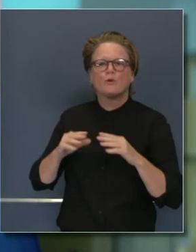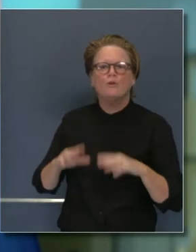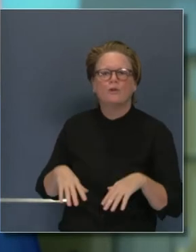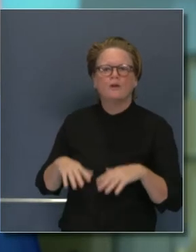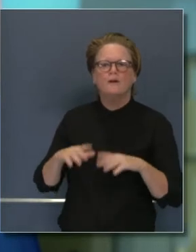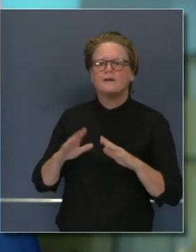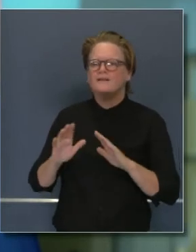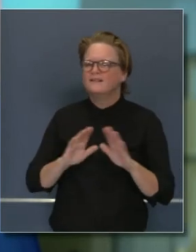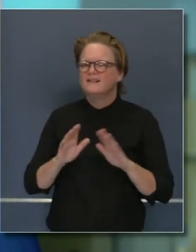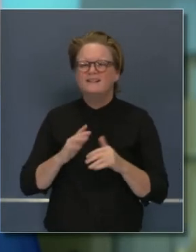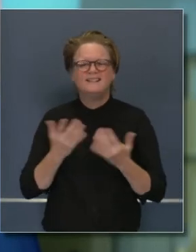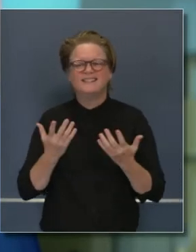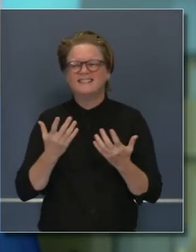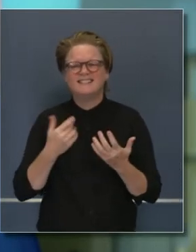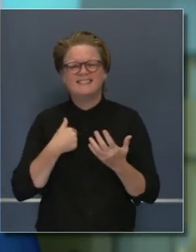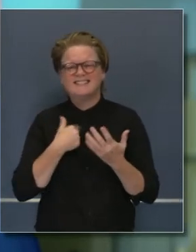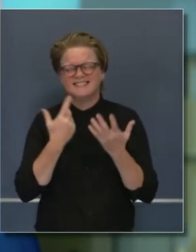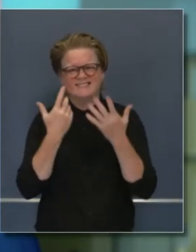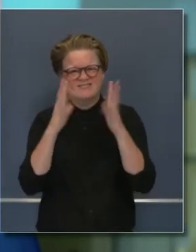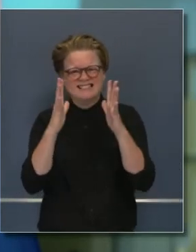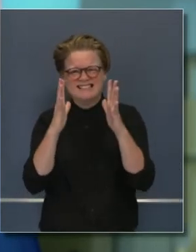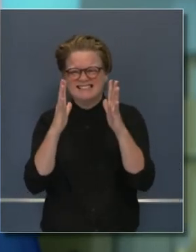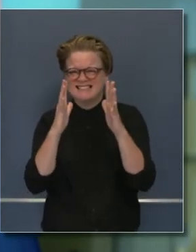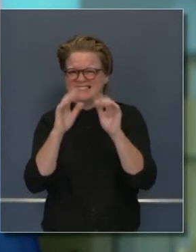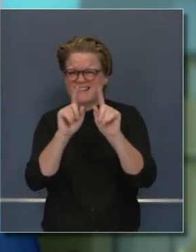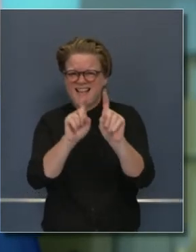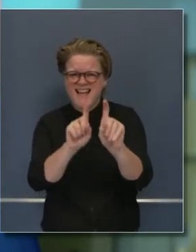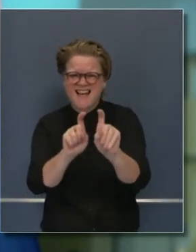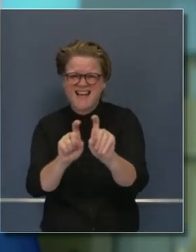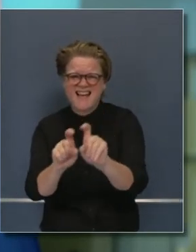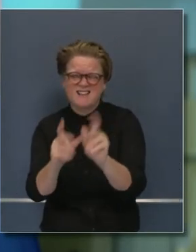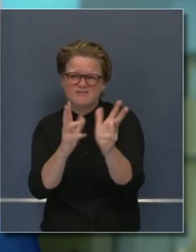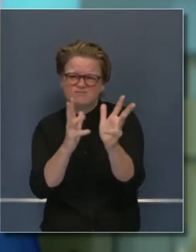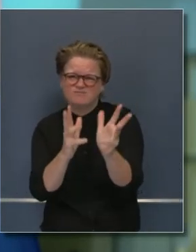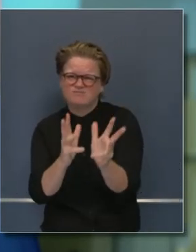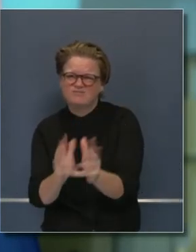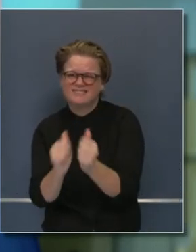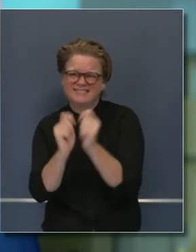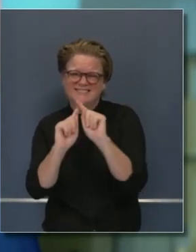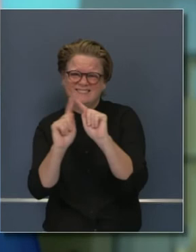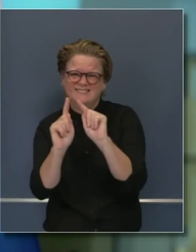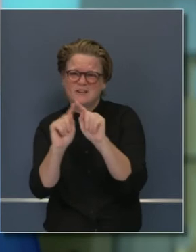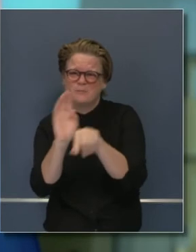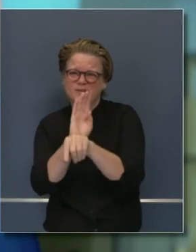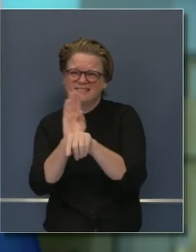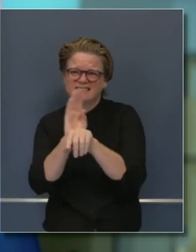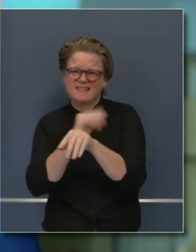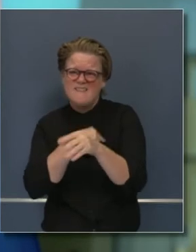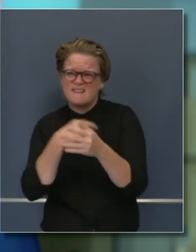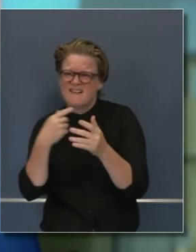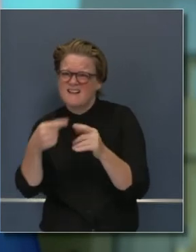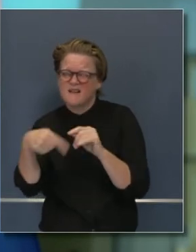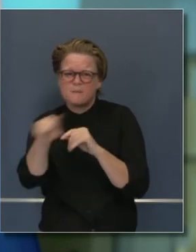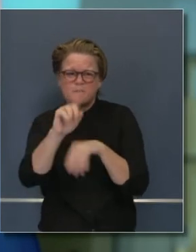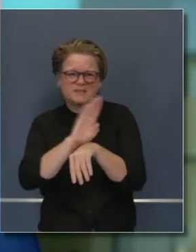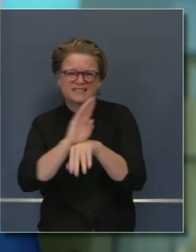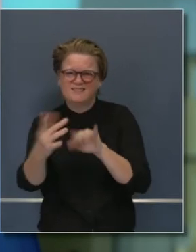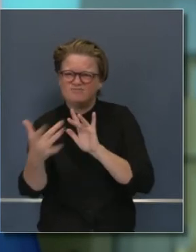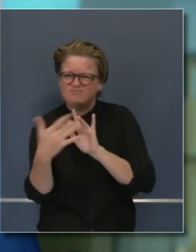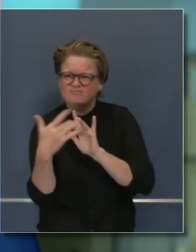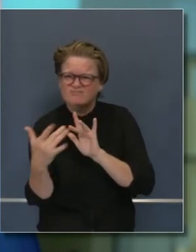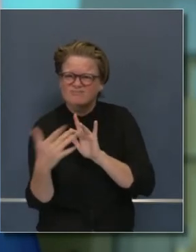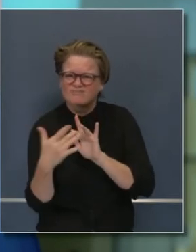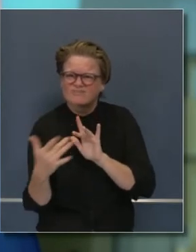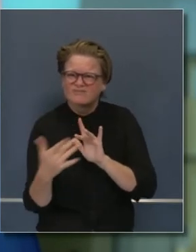Sentimos mucha compasión por dueños de negocios, con quien hablamos todos los días que están sufriendo por esto y